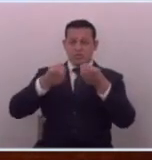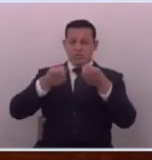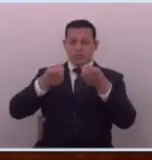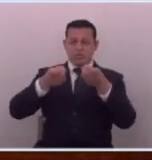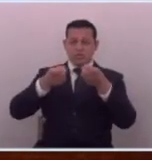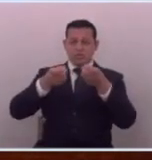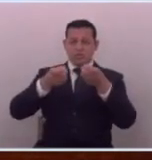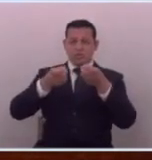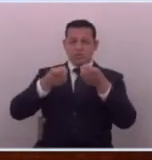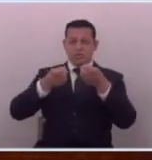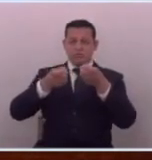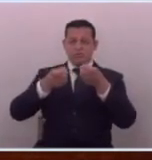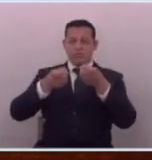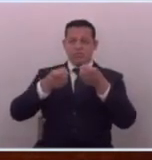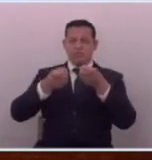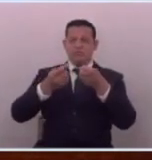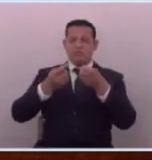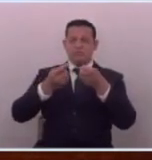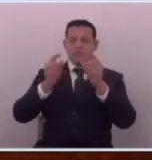los grandes